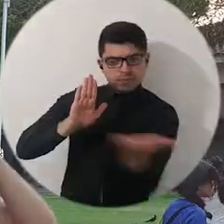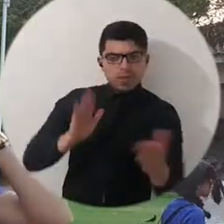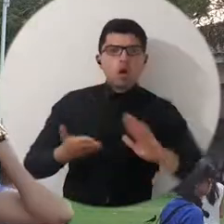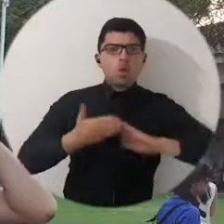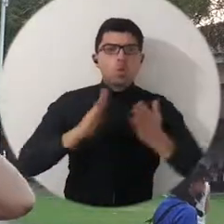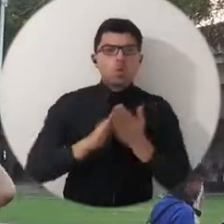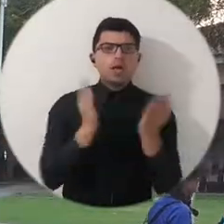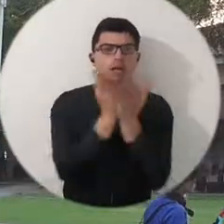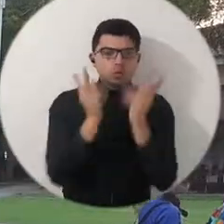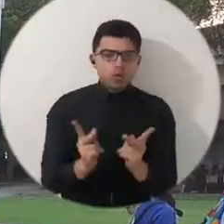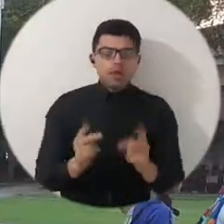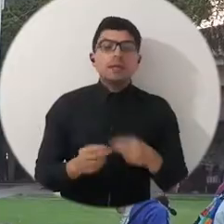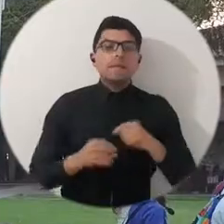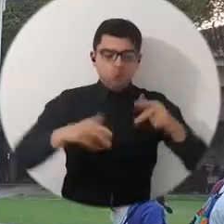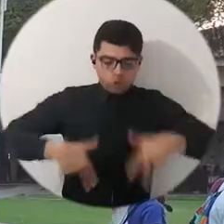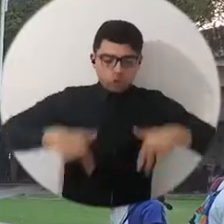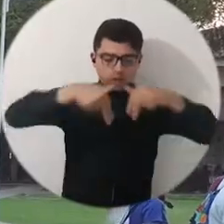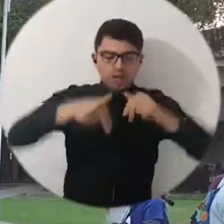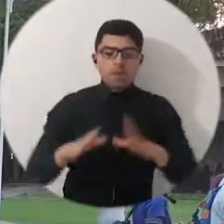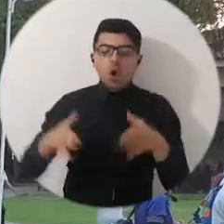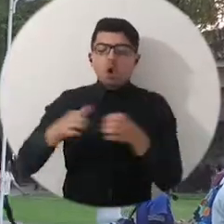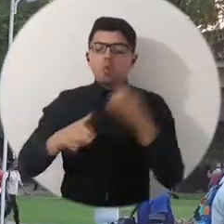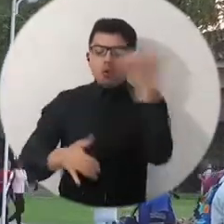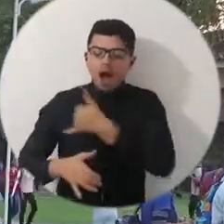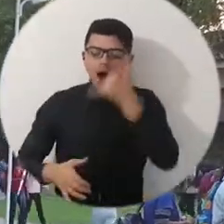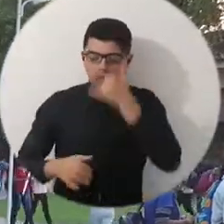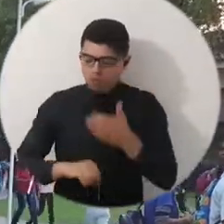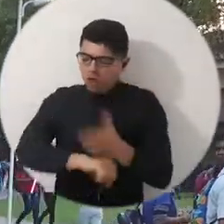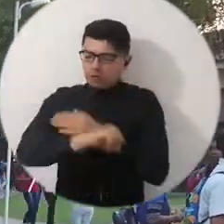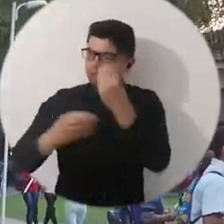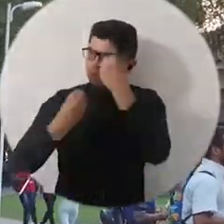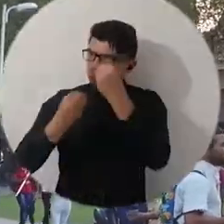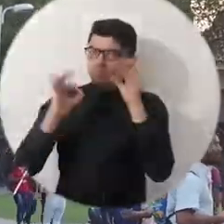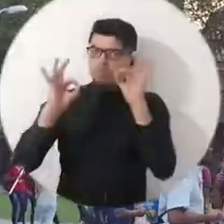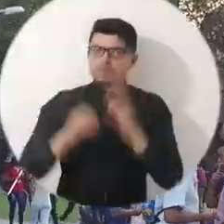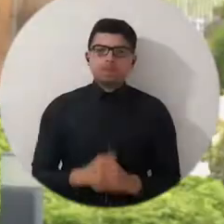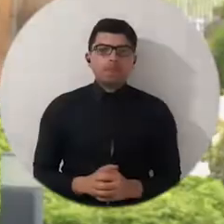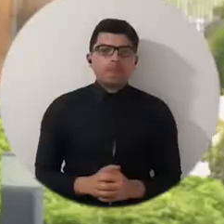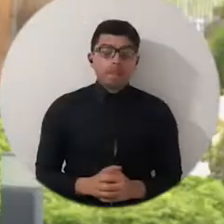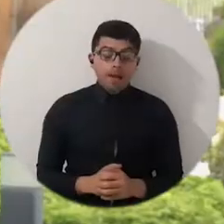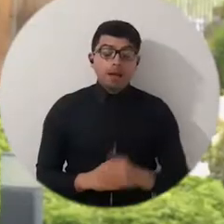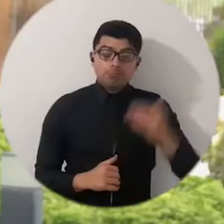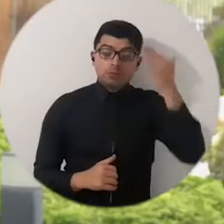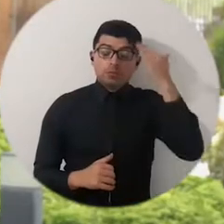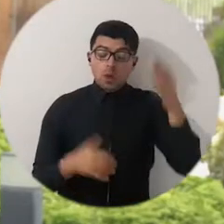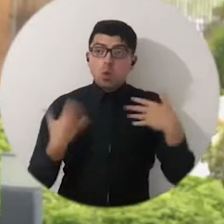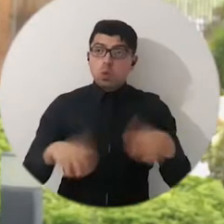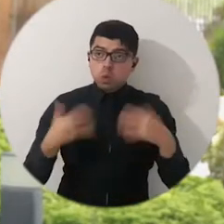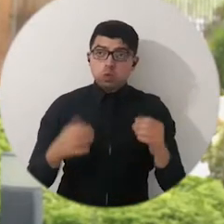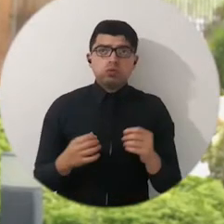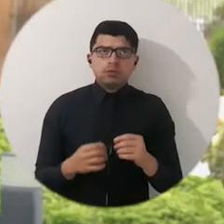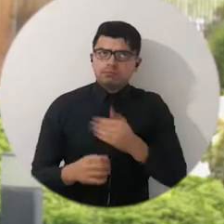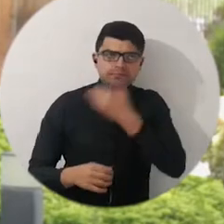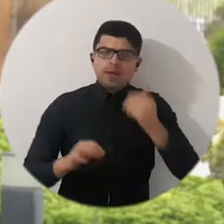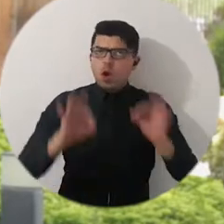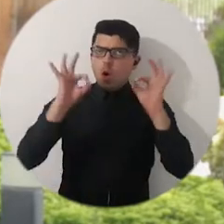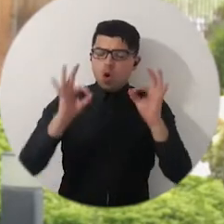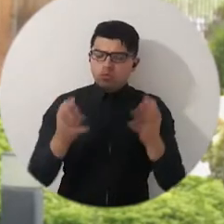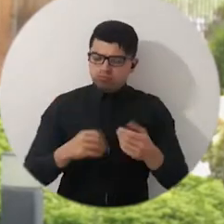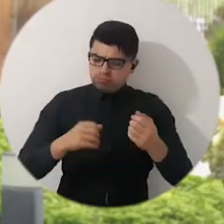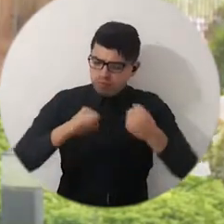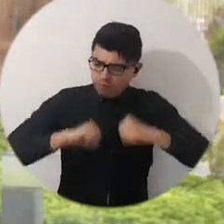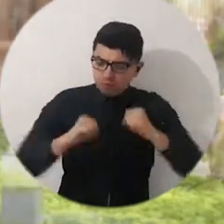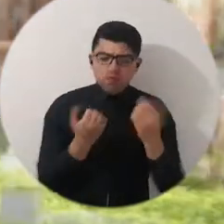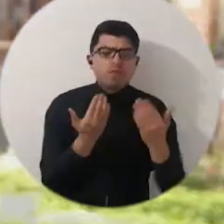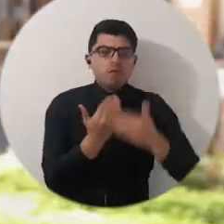ante la comunidad estudiantil, ante la sociedad, como una población afro que se está preparando. Yo pienso que ha sido lo mejor porque